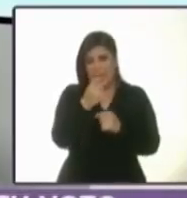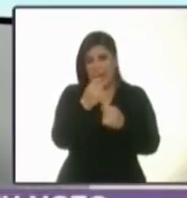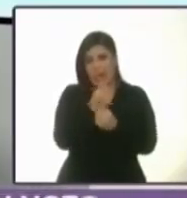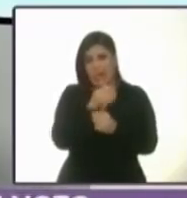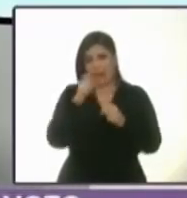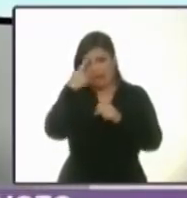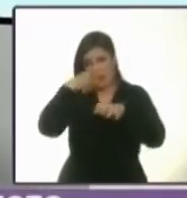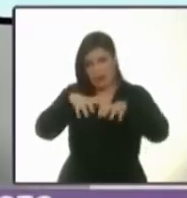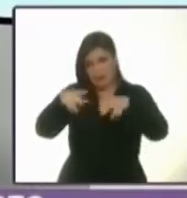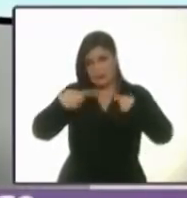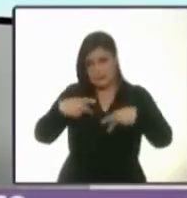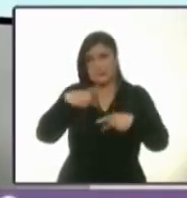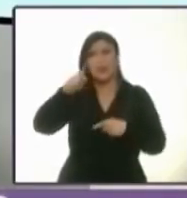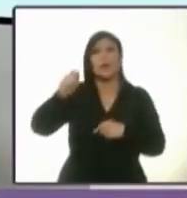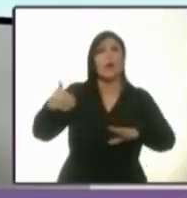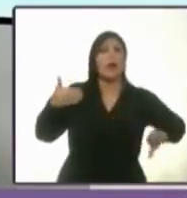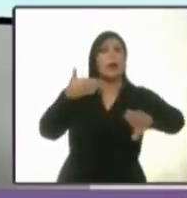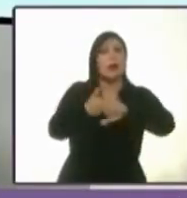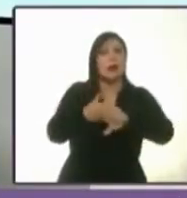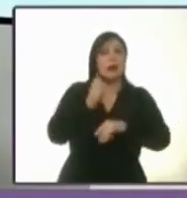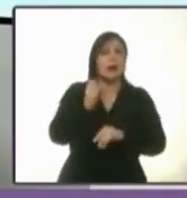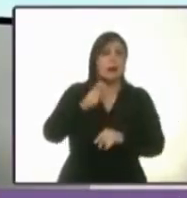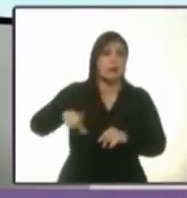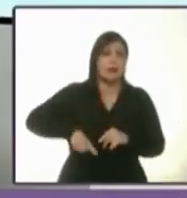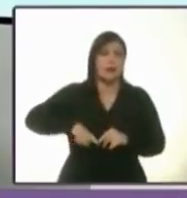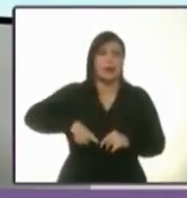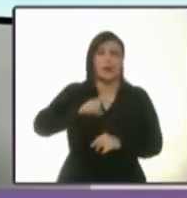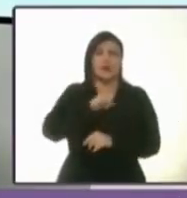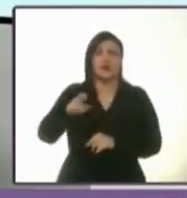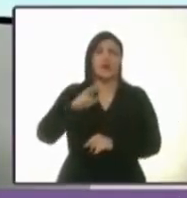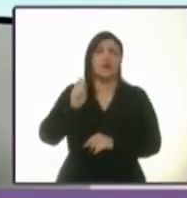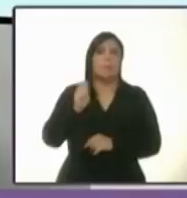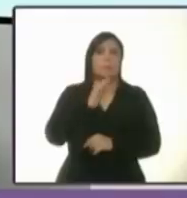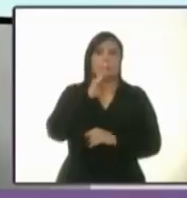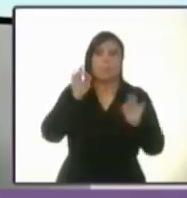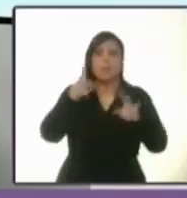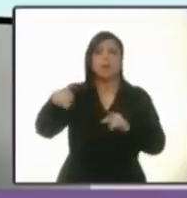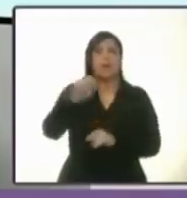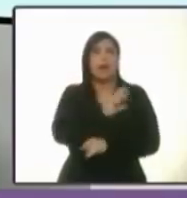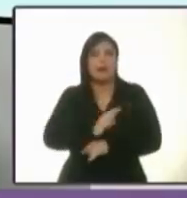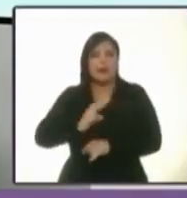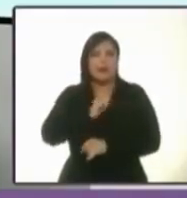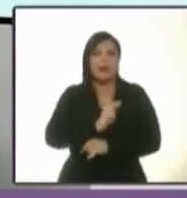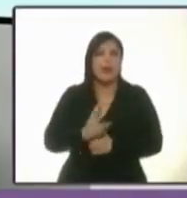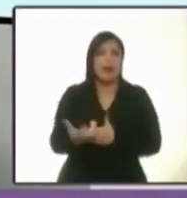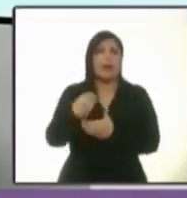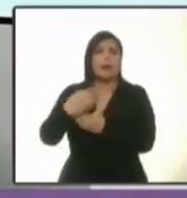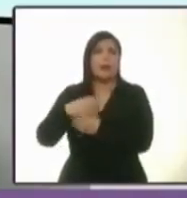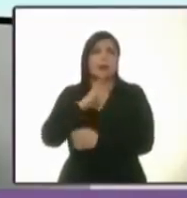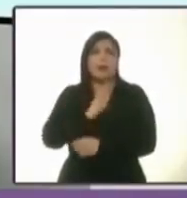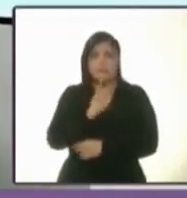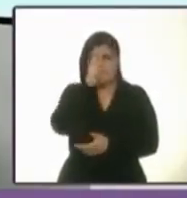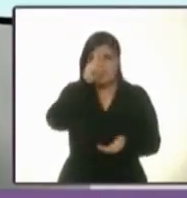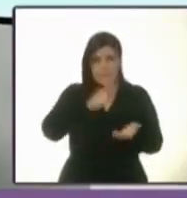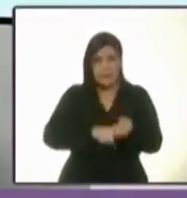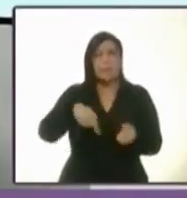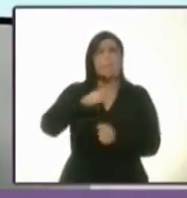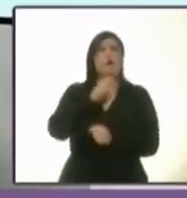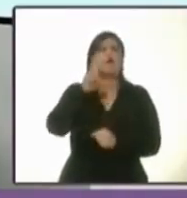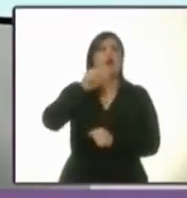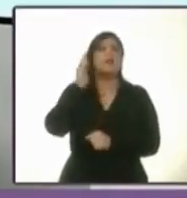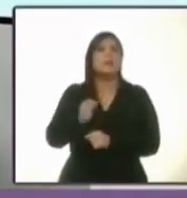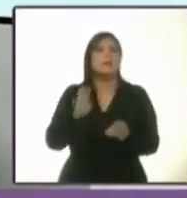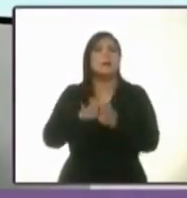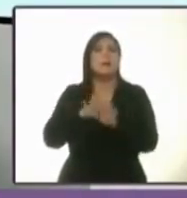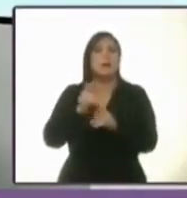que lo que ustedes tienen contra el gobierno del doctor Mancera es coraje y venganza, porque no aceptó tapar las corruptelas de la